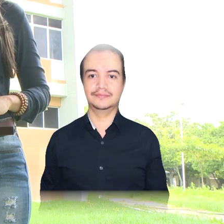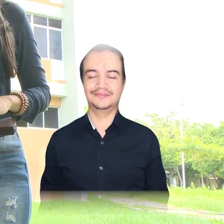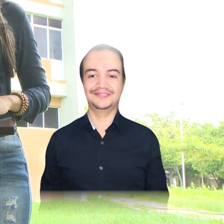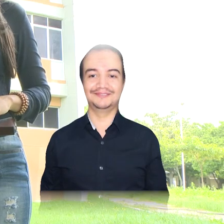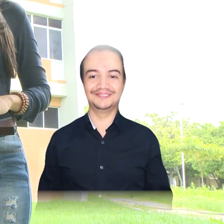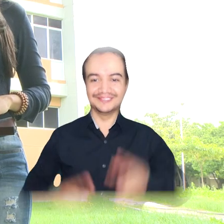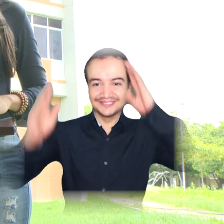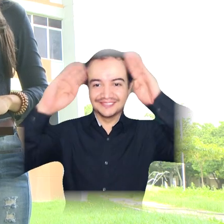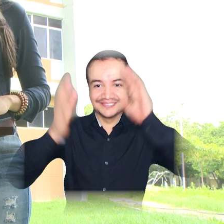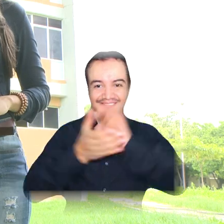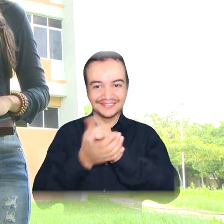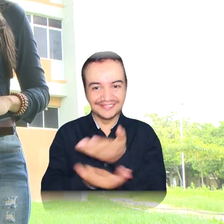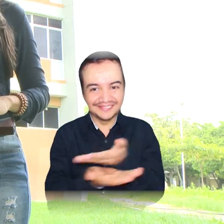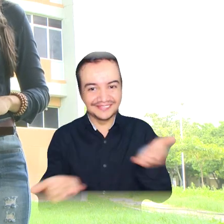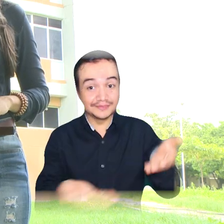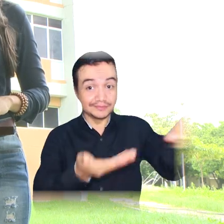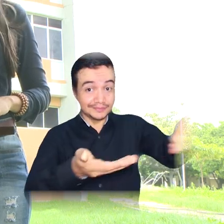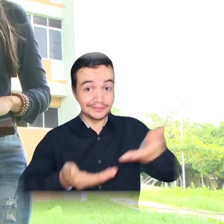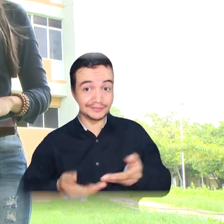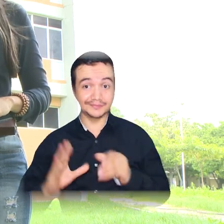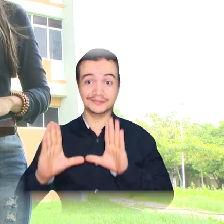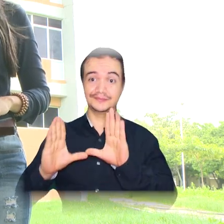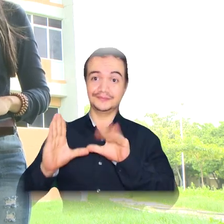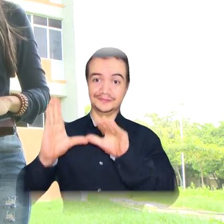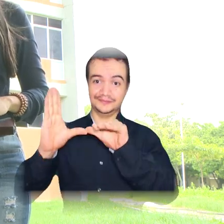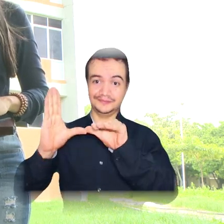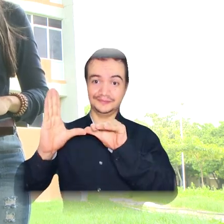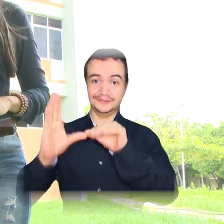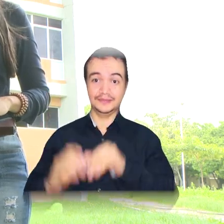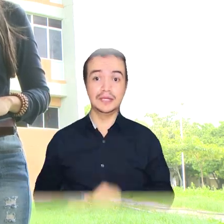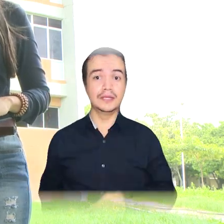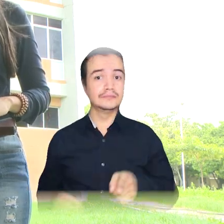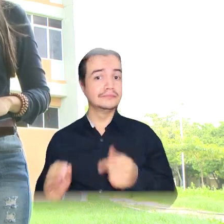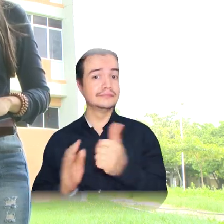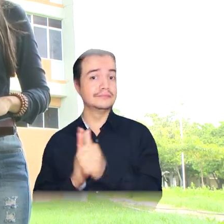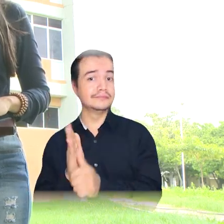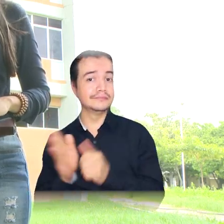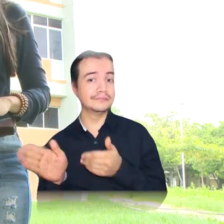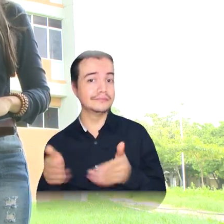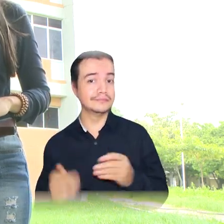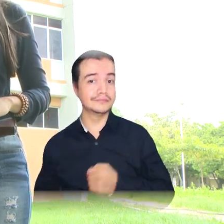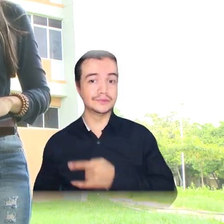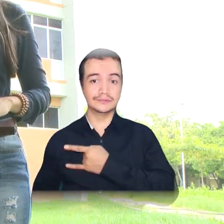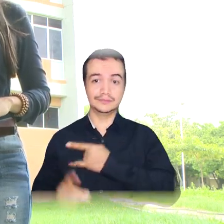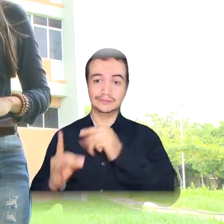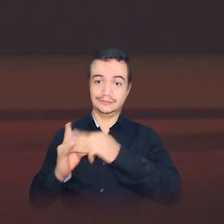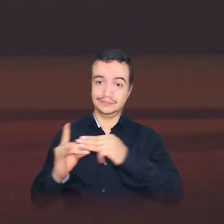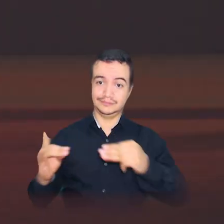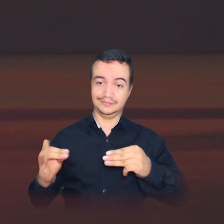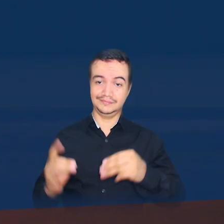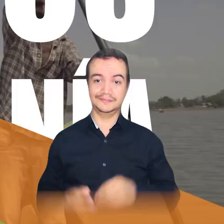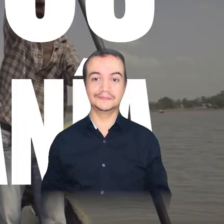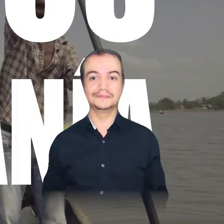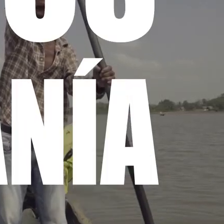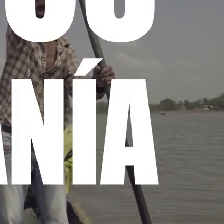¿Qué tal amigos? Sean todos bienvenidos a El Campus TV, programa institucional de la Universidad del Magdalena.